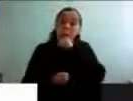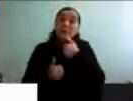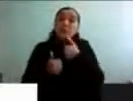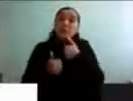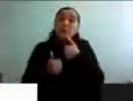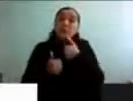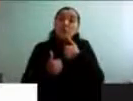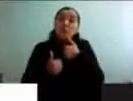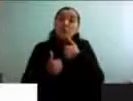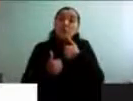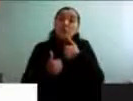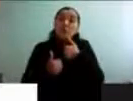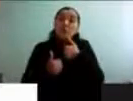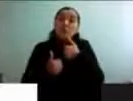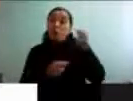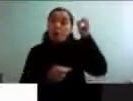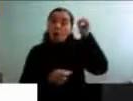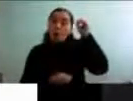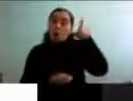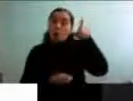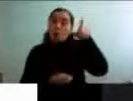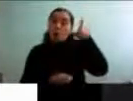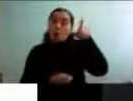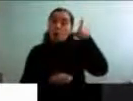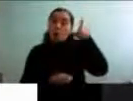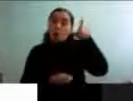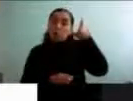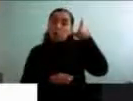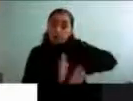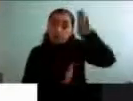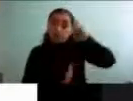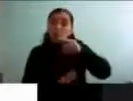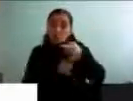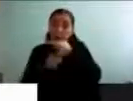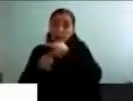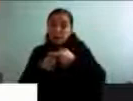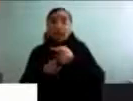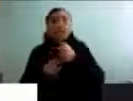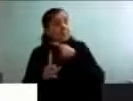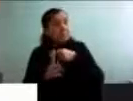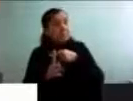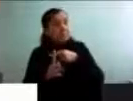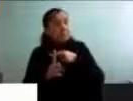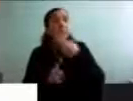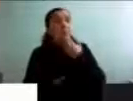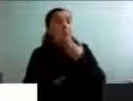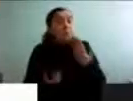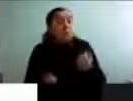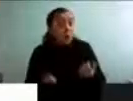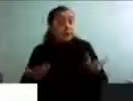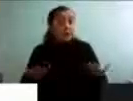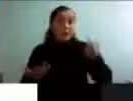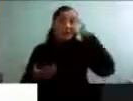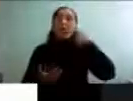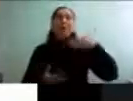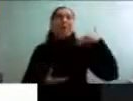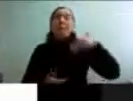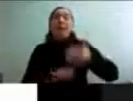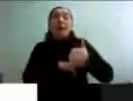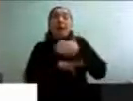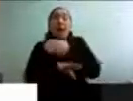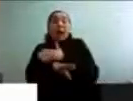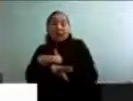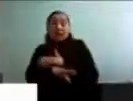tanto para las personas mayores como para las sociedades. Pero para esto es crucial adoptar medidas de salud pública